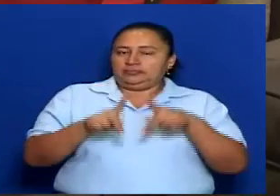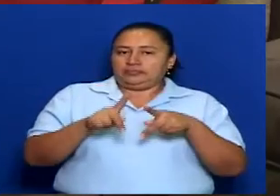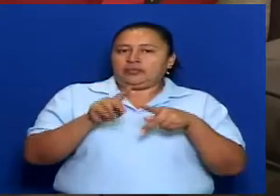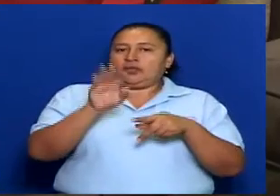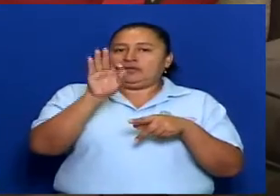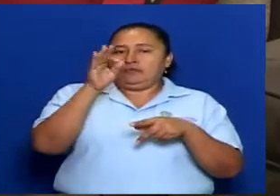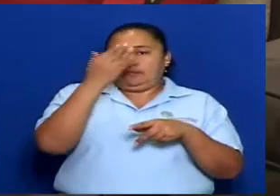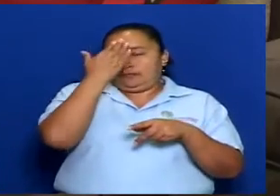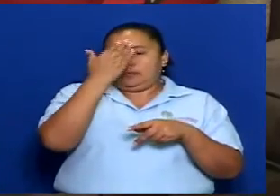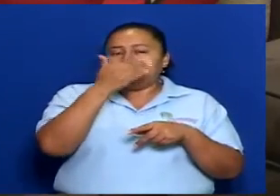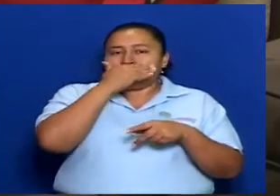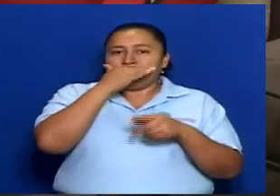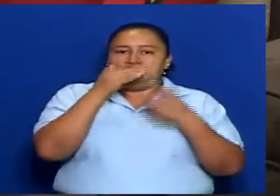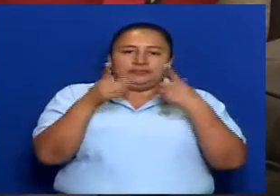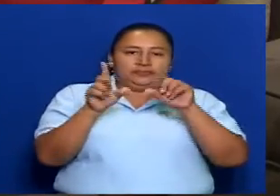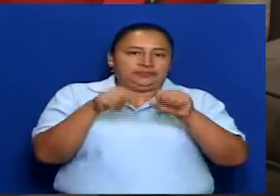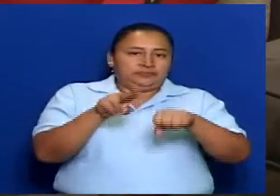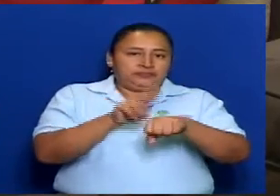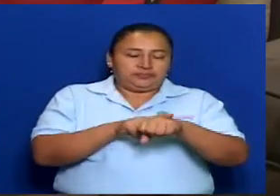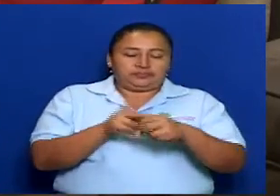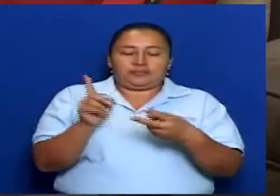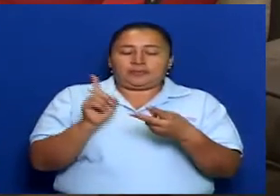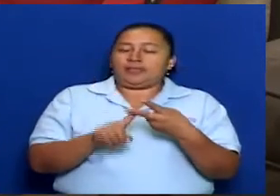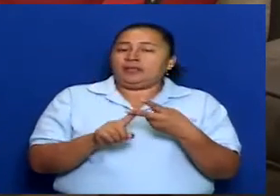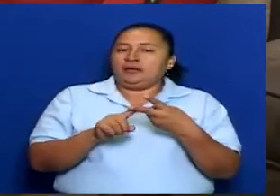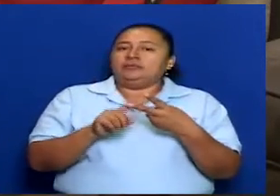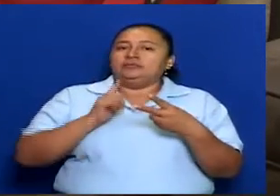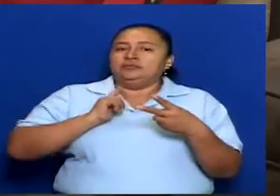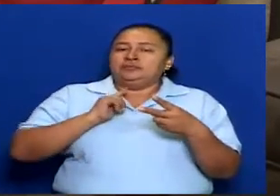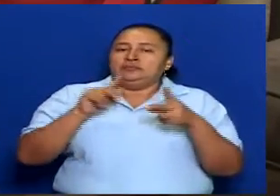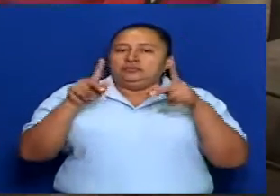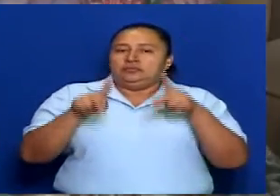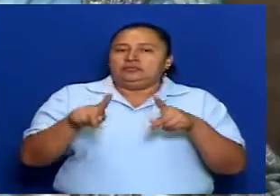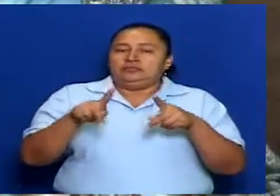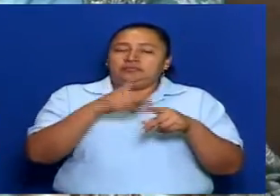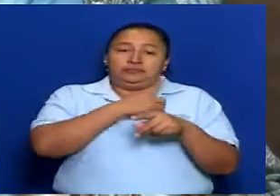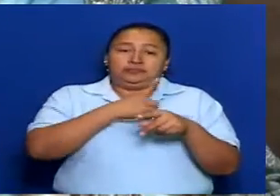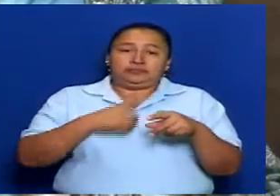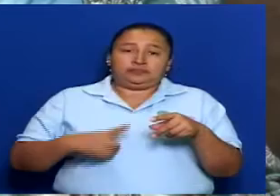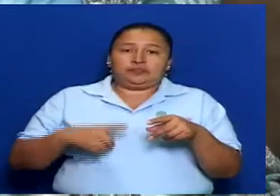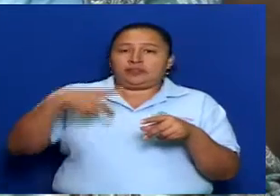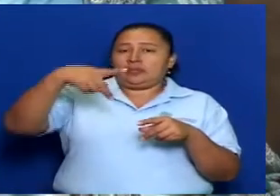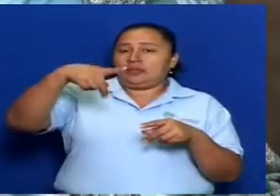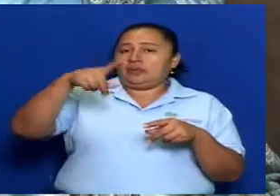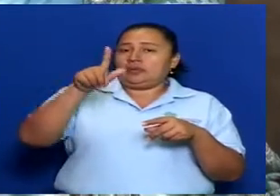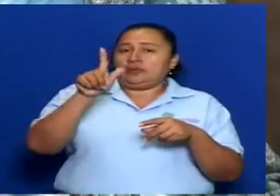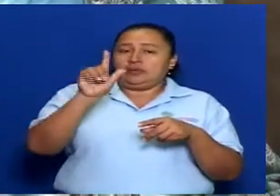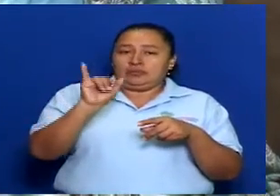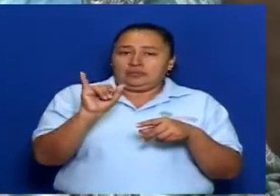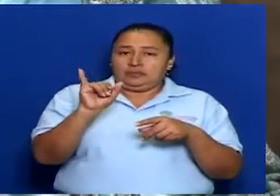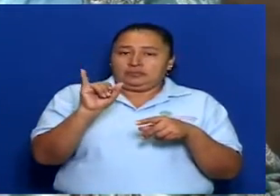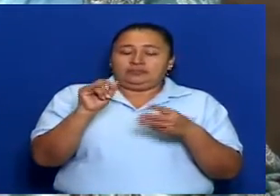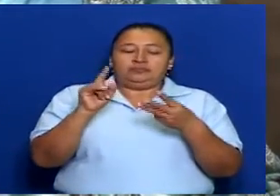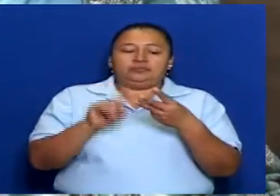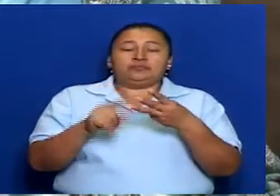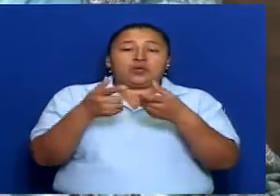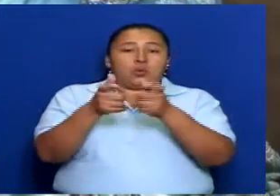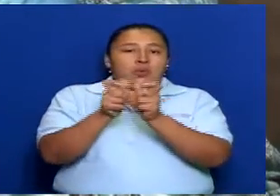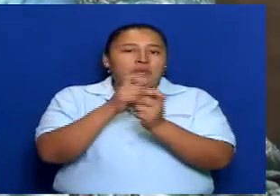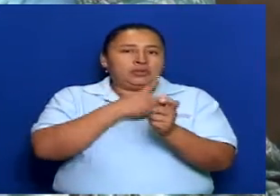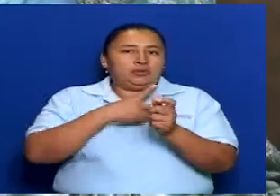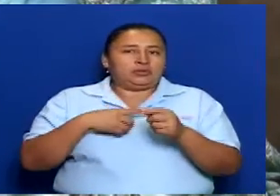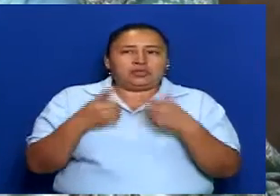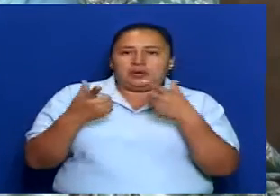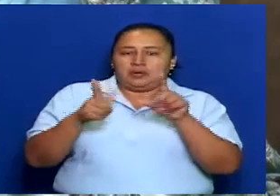Liberación Nacional, tenemos miembros del Pli, de la bancada independiente,